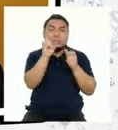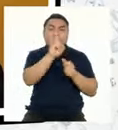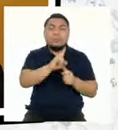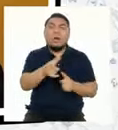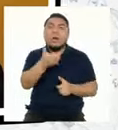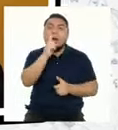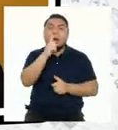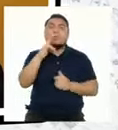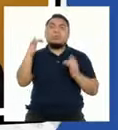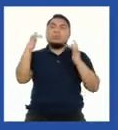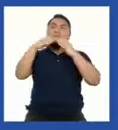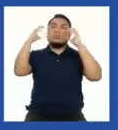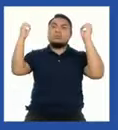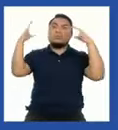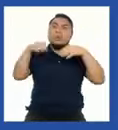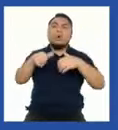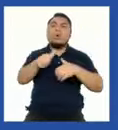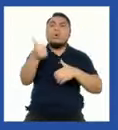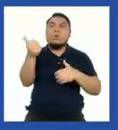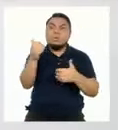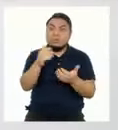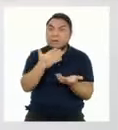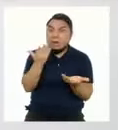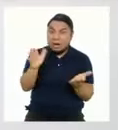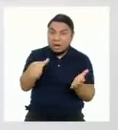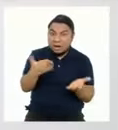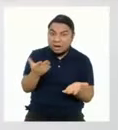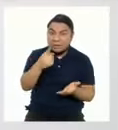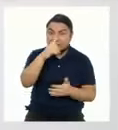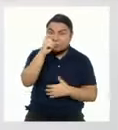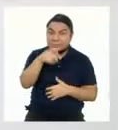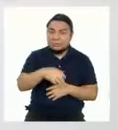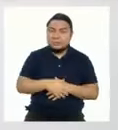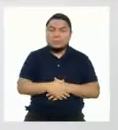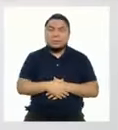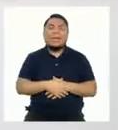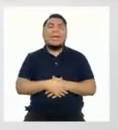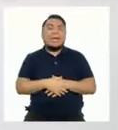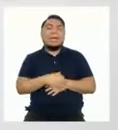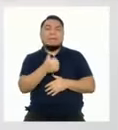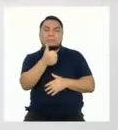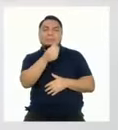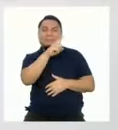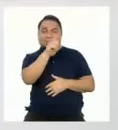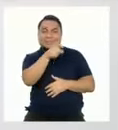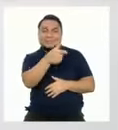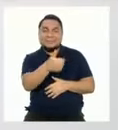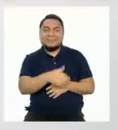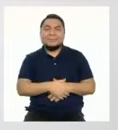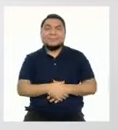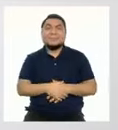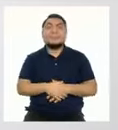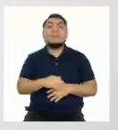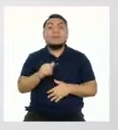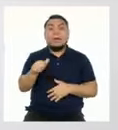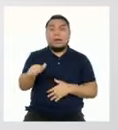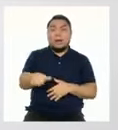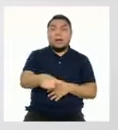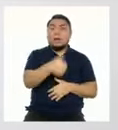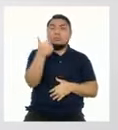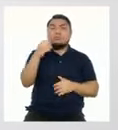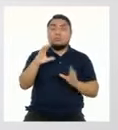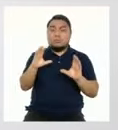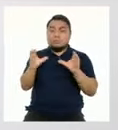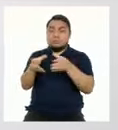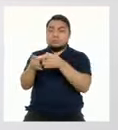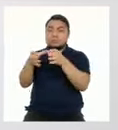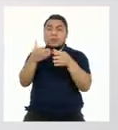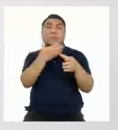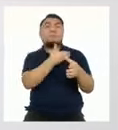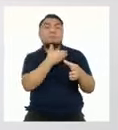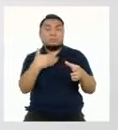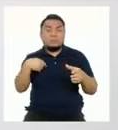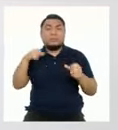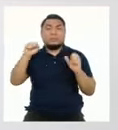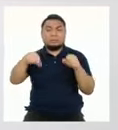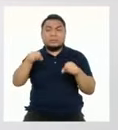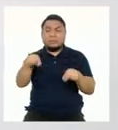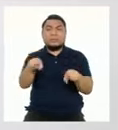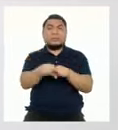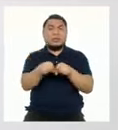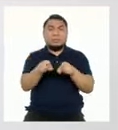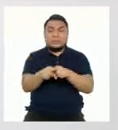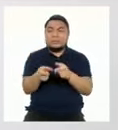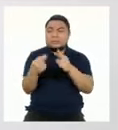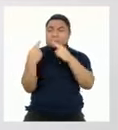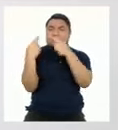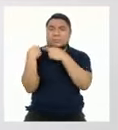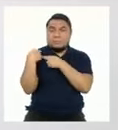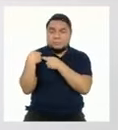potable y la energía eléctrica? Buena pregunta. Hay algunas otras instituciones públicas que cumplen